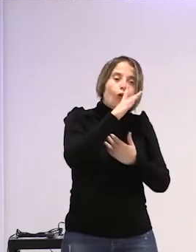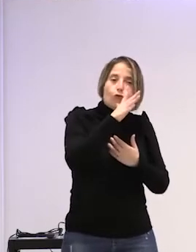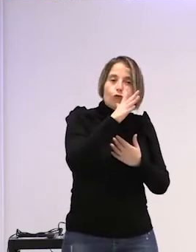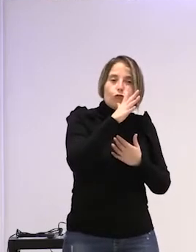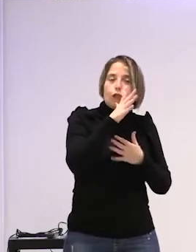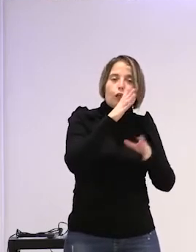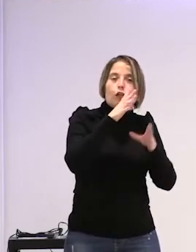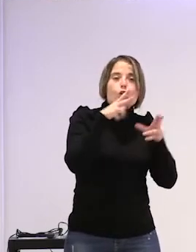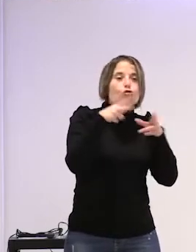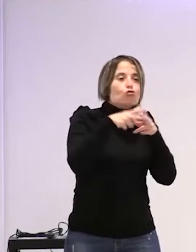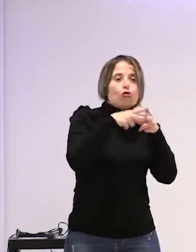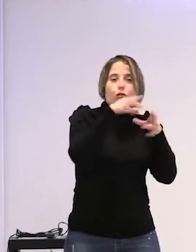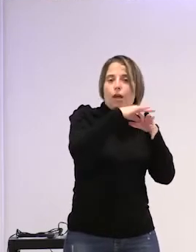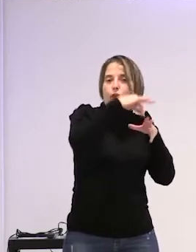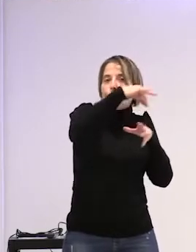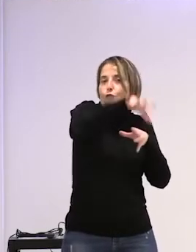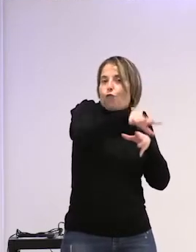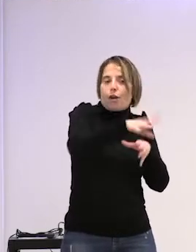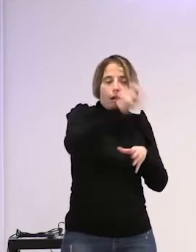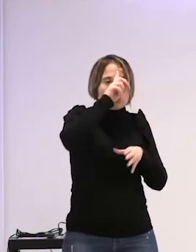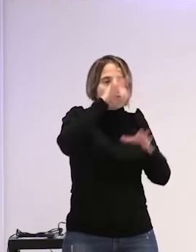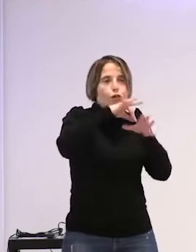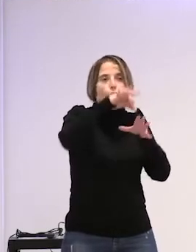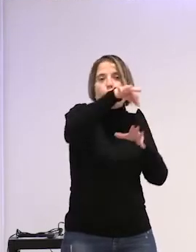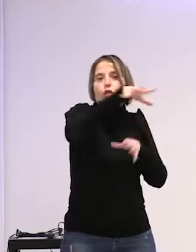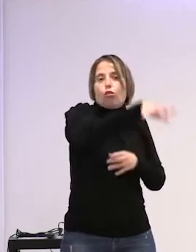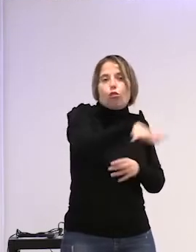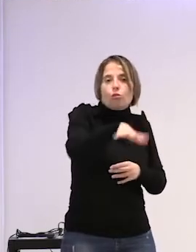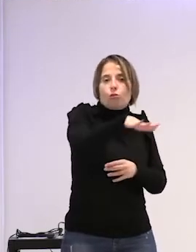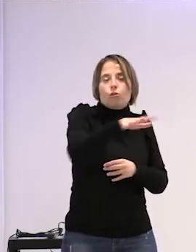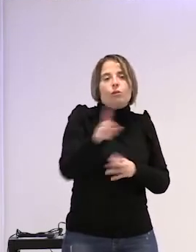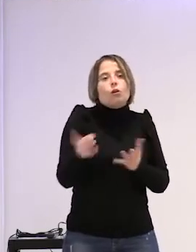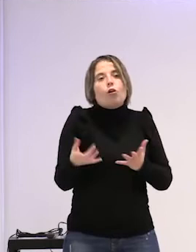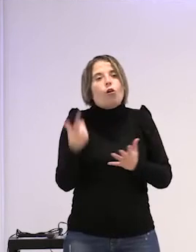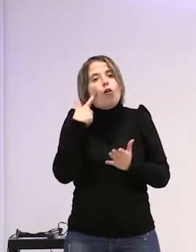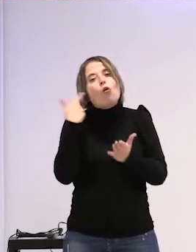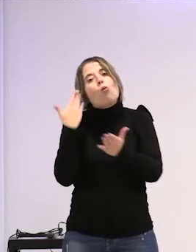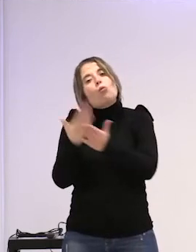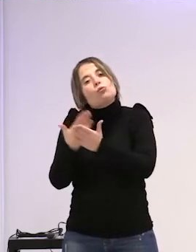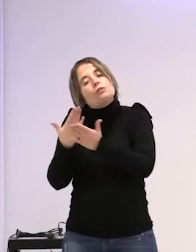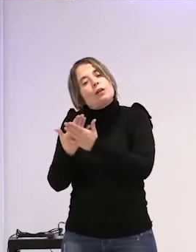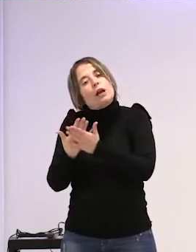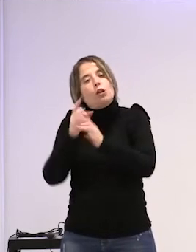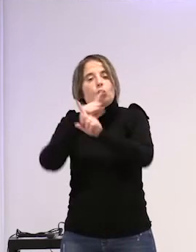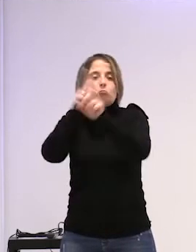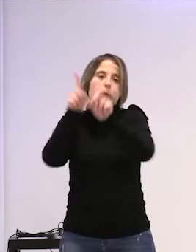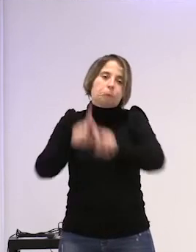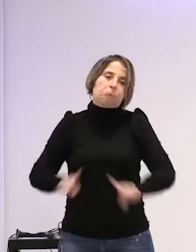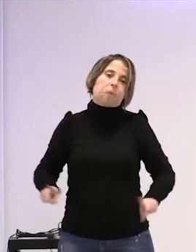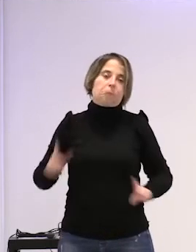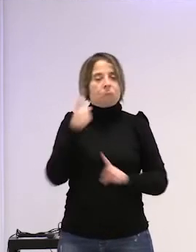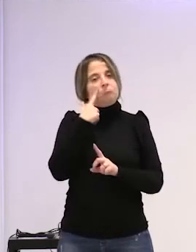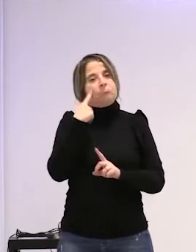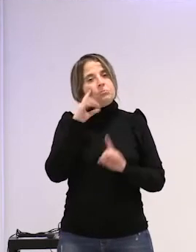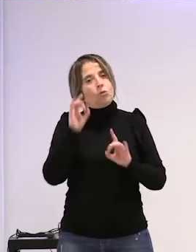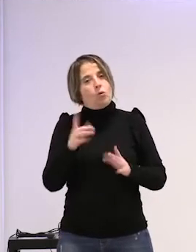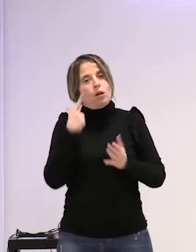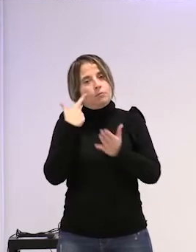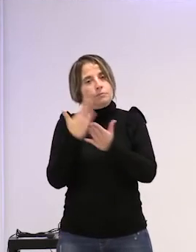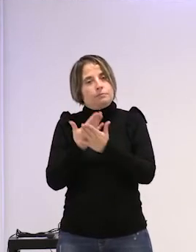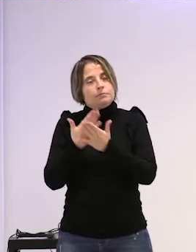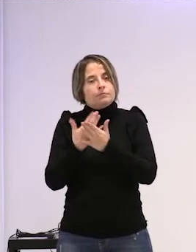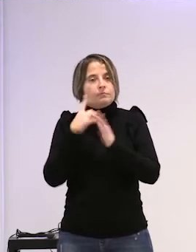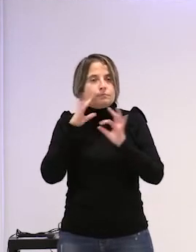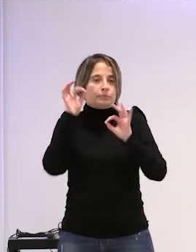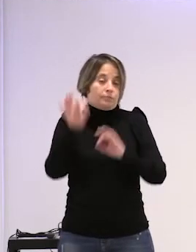esta sociedad y llevar no sé muy bien a dónde o lo justificamos ¿no? como se justificaba